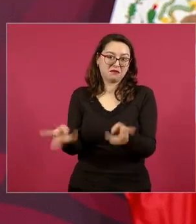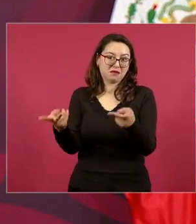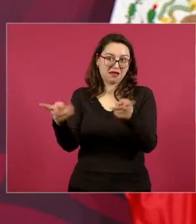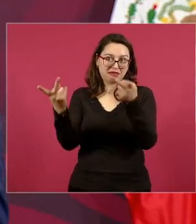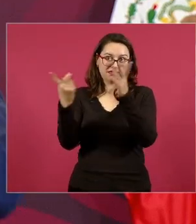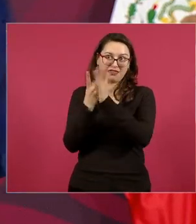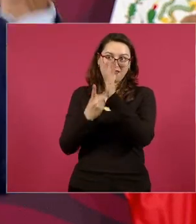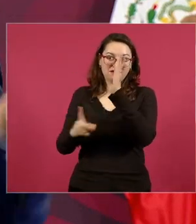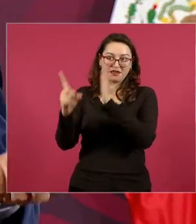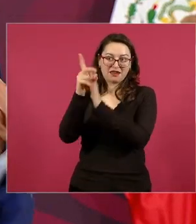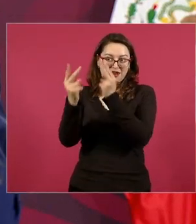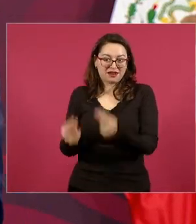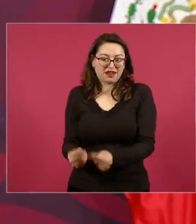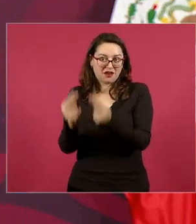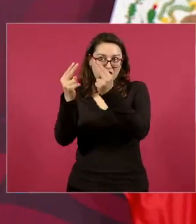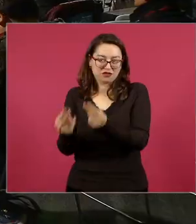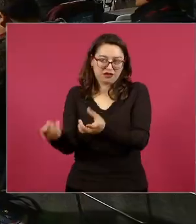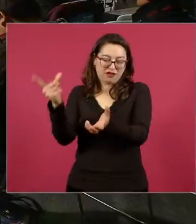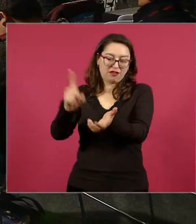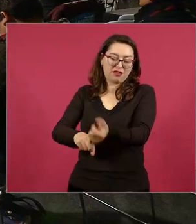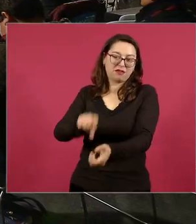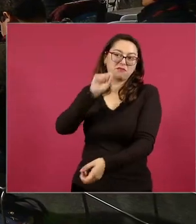y eran las autoridades